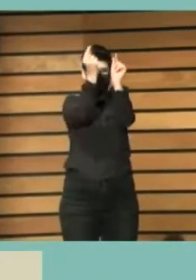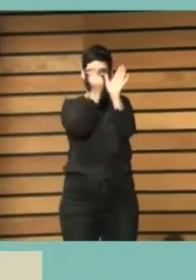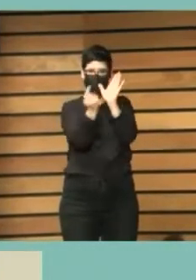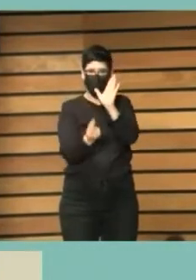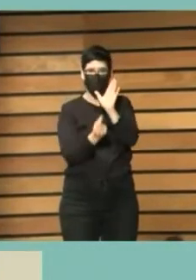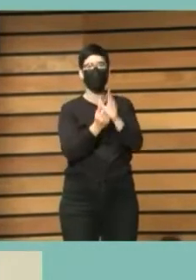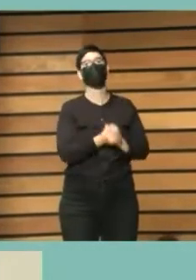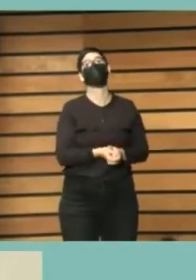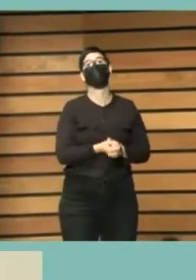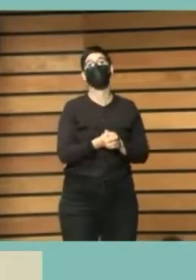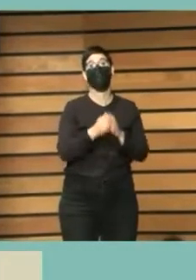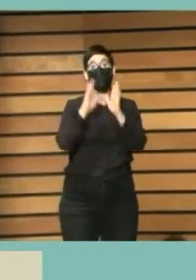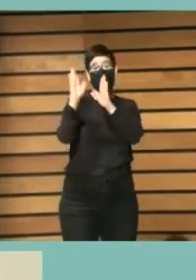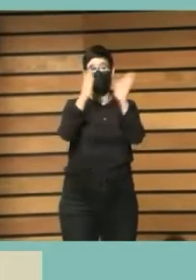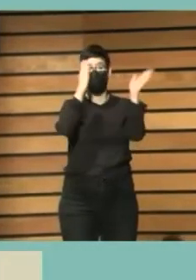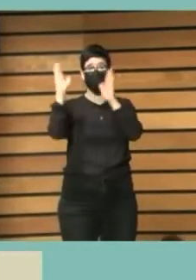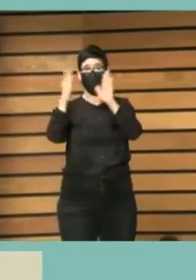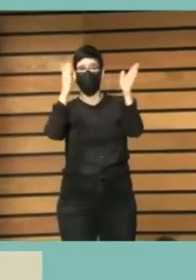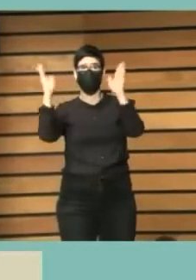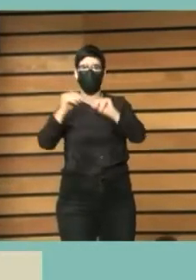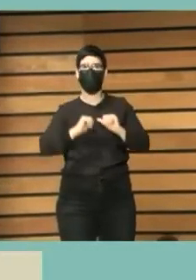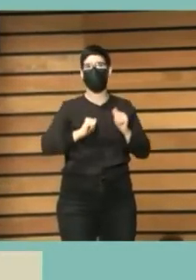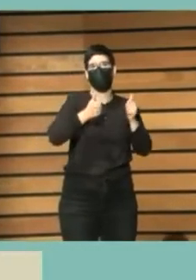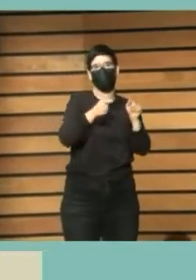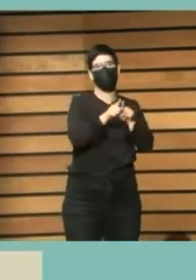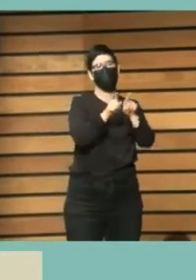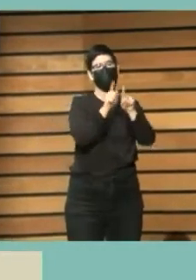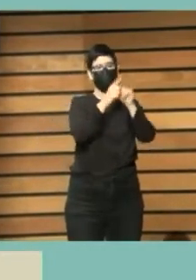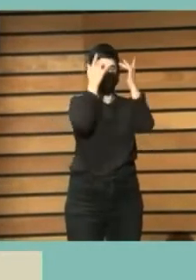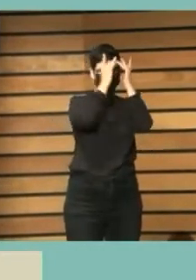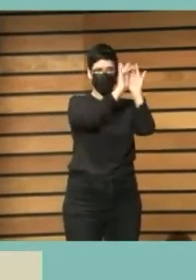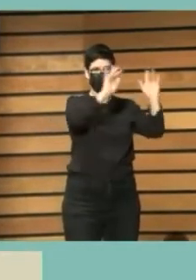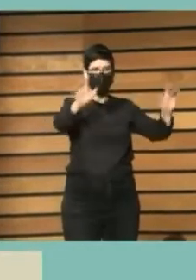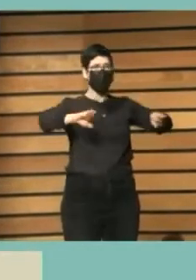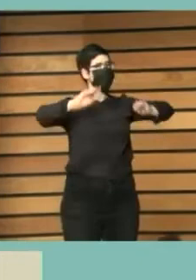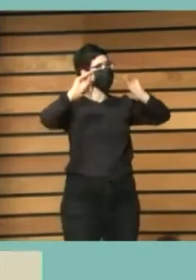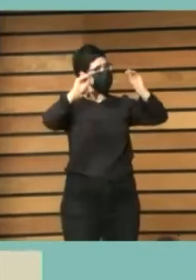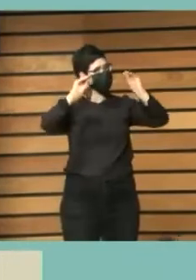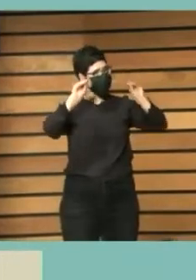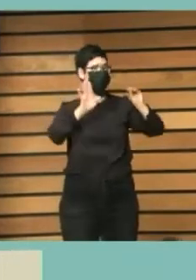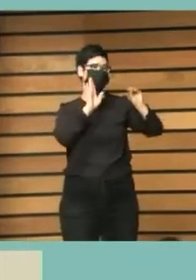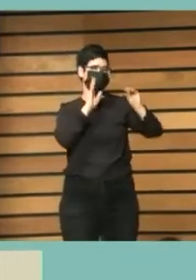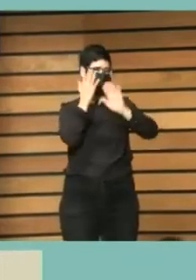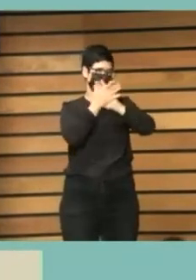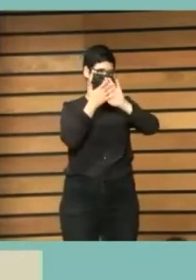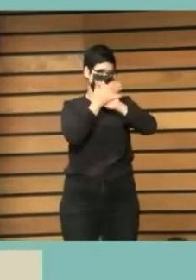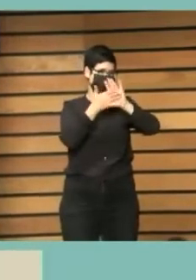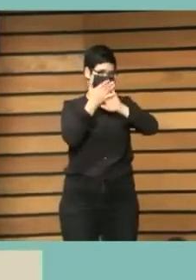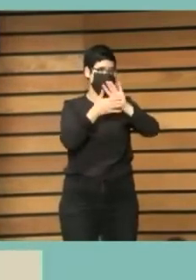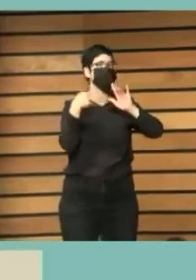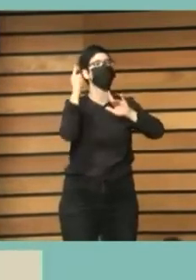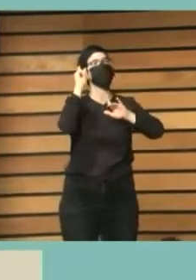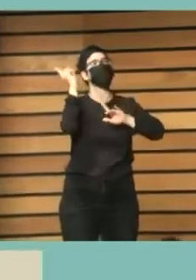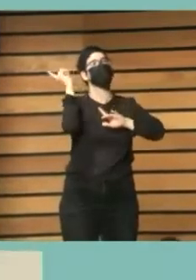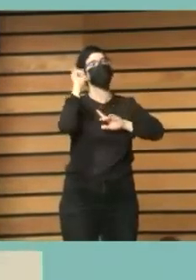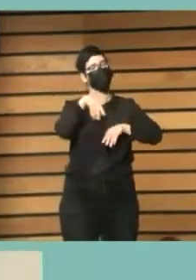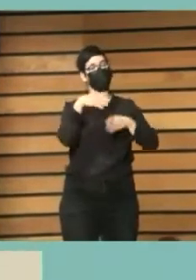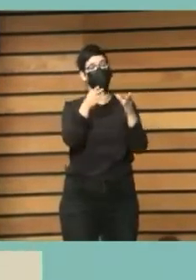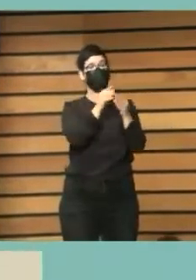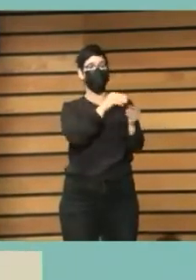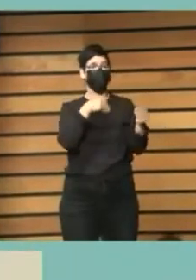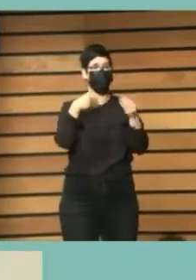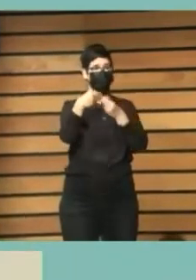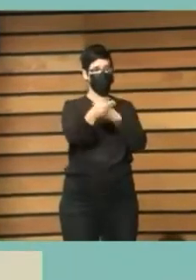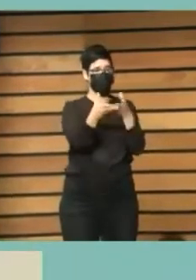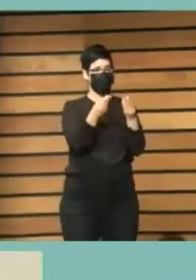las primeras fases digamos del proceso fueron efectivamente de sensibilización y formación con la puesta a disposición además de un manual que